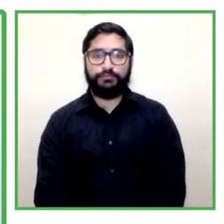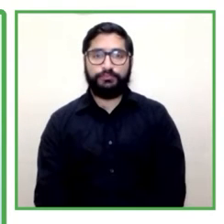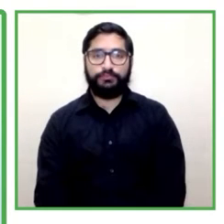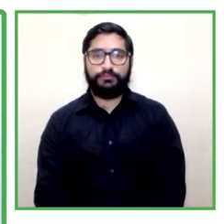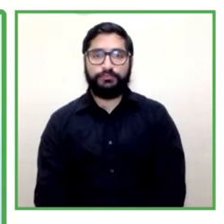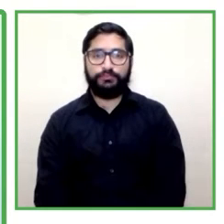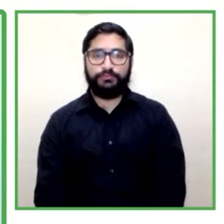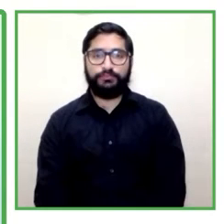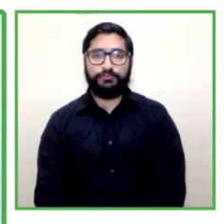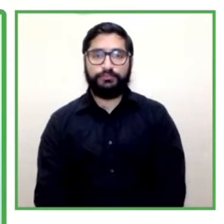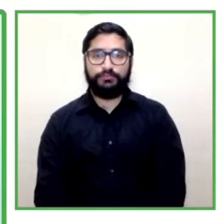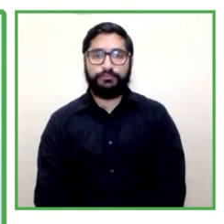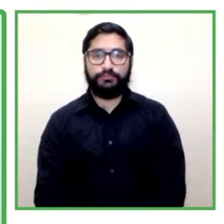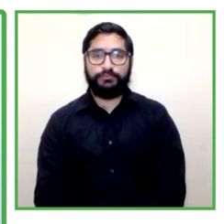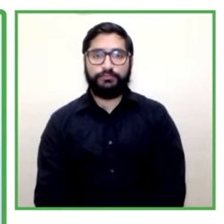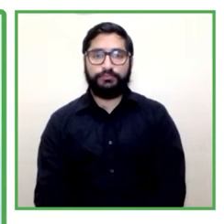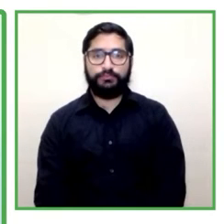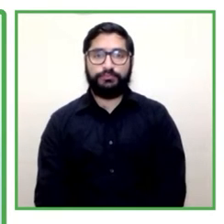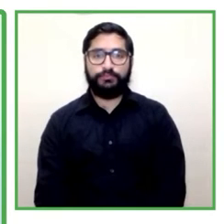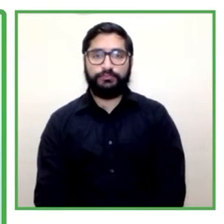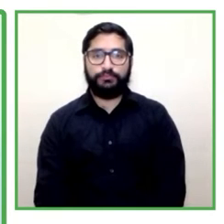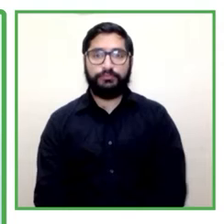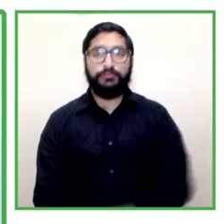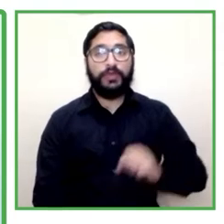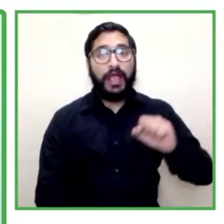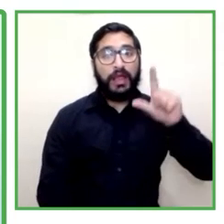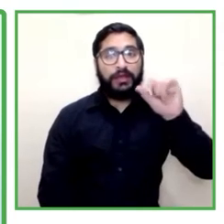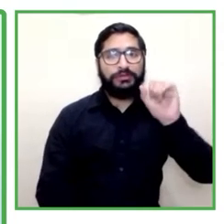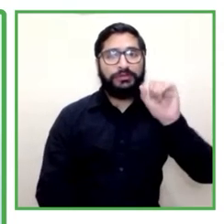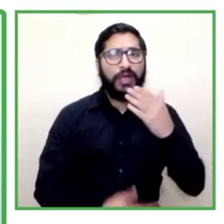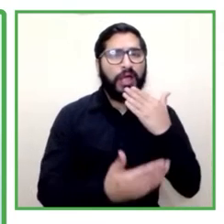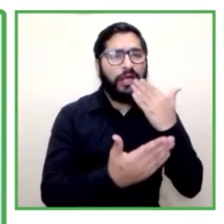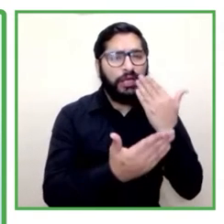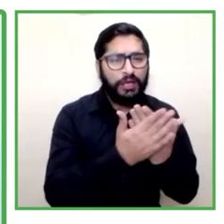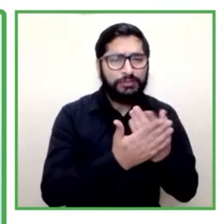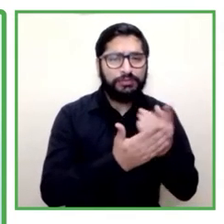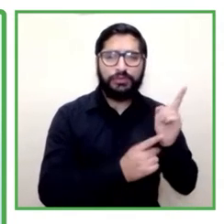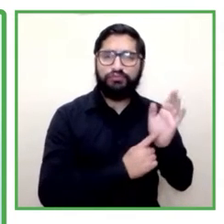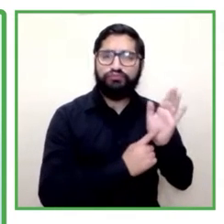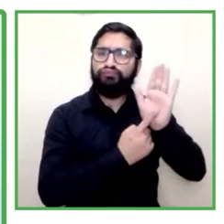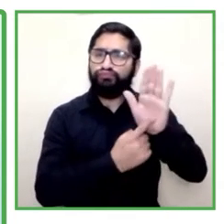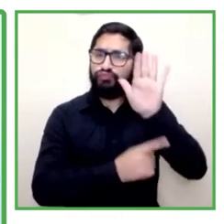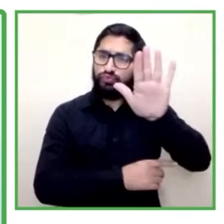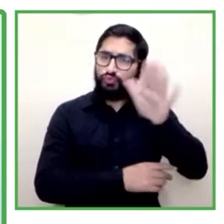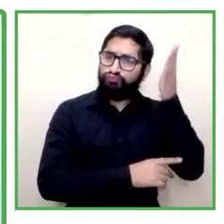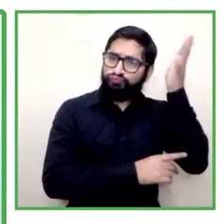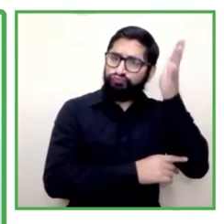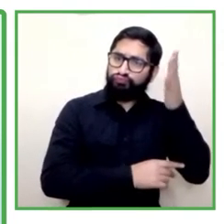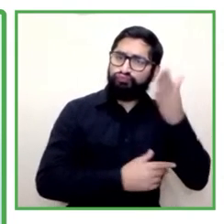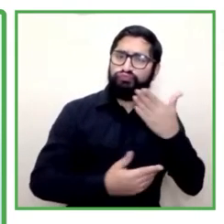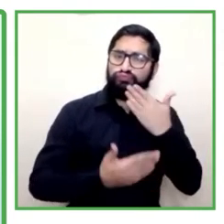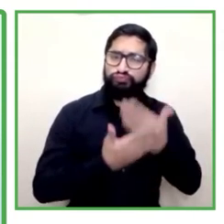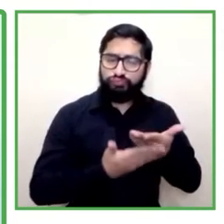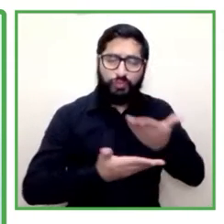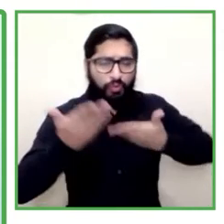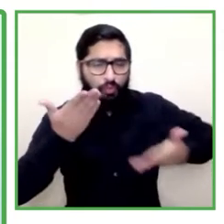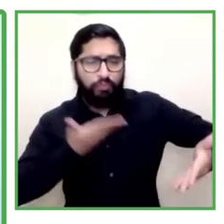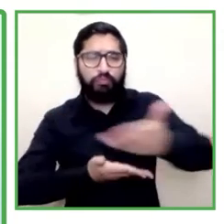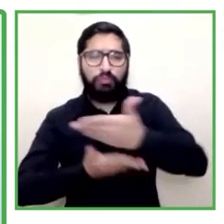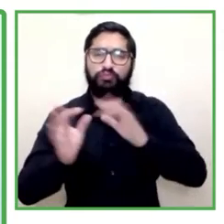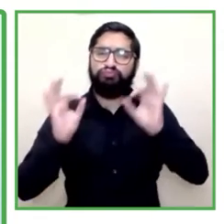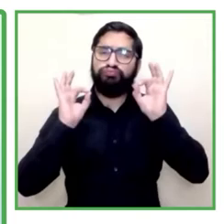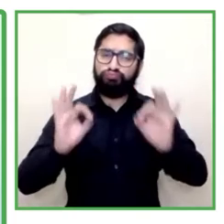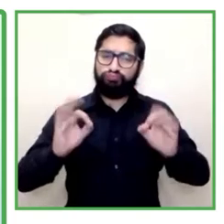Alicia, muchas gracias por tu presentación, encantado de compartir espacio contigo y con el resto del panel, un panel de